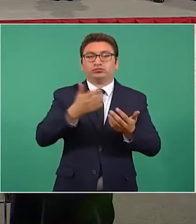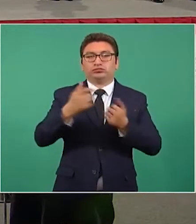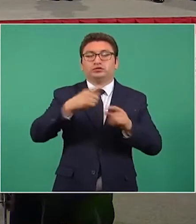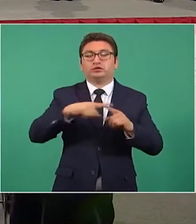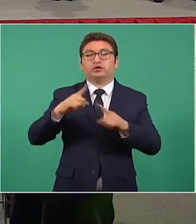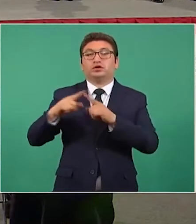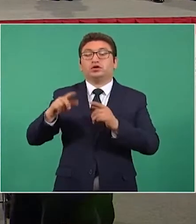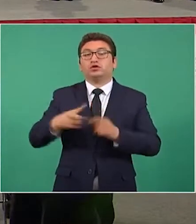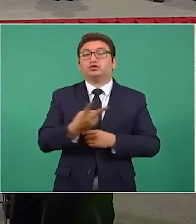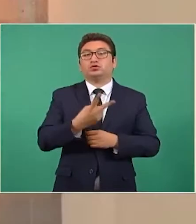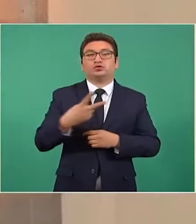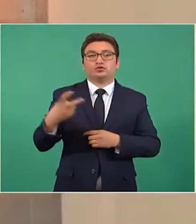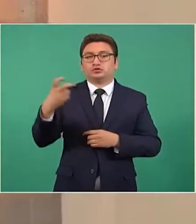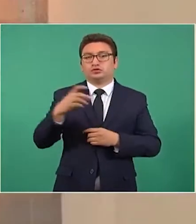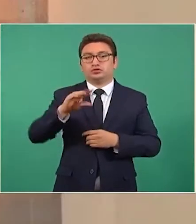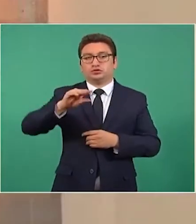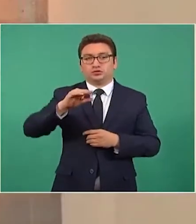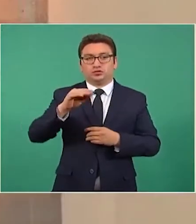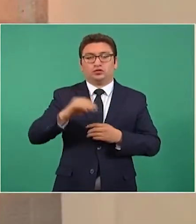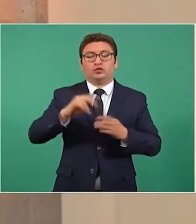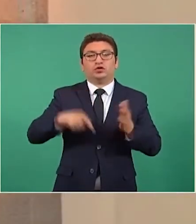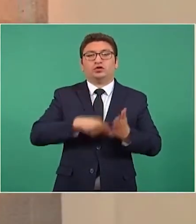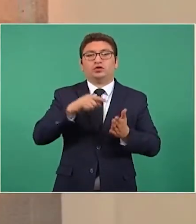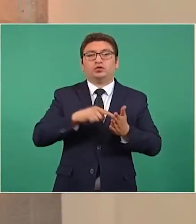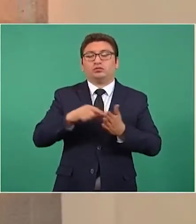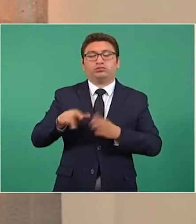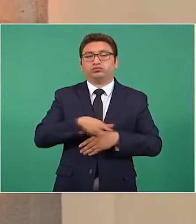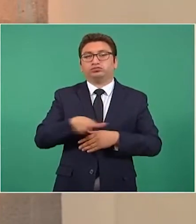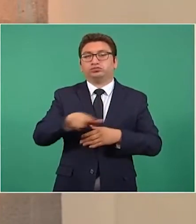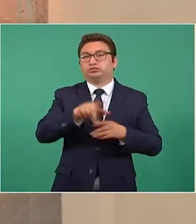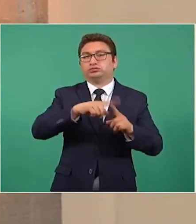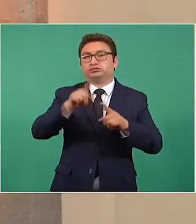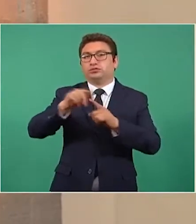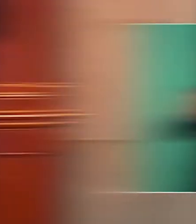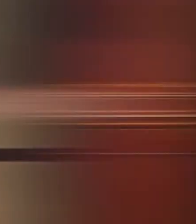Policiaca resguardaron la distribución del gas LP en el Valle de México.